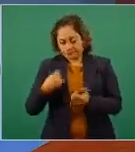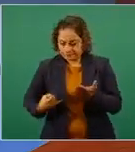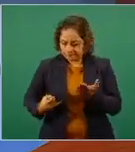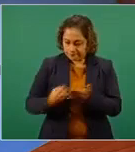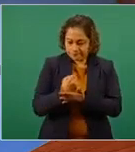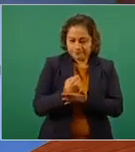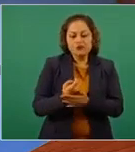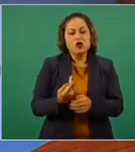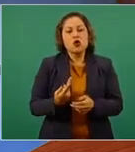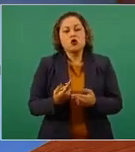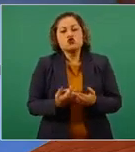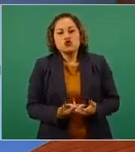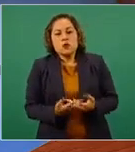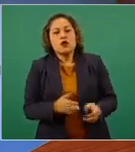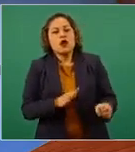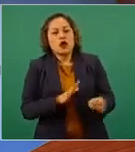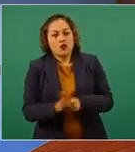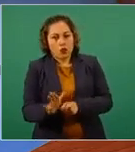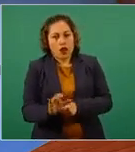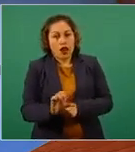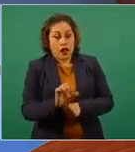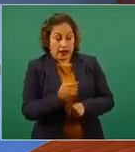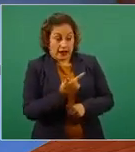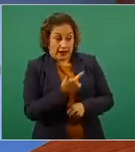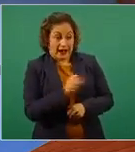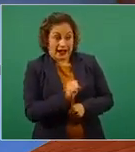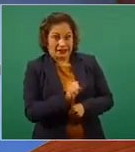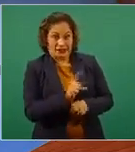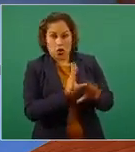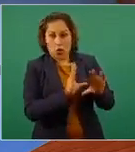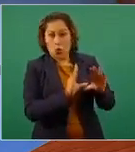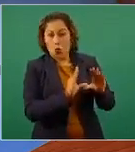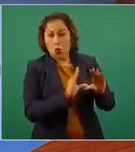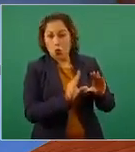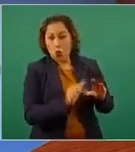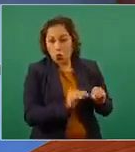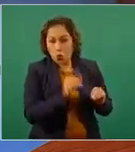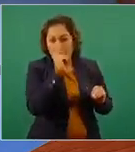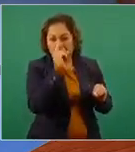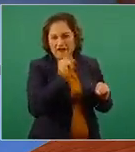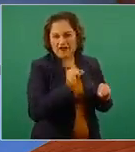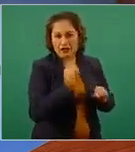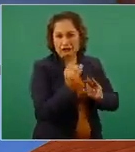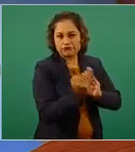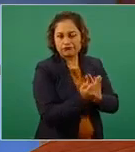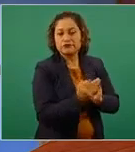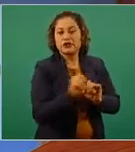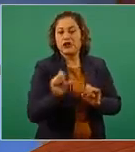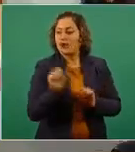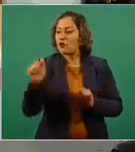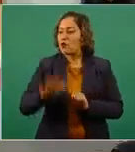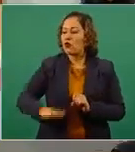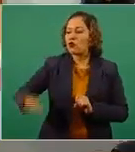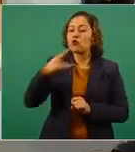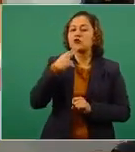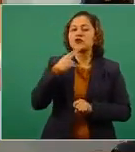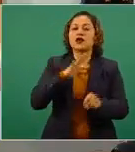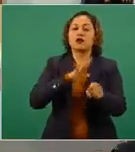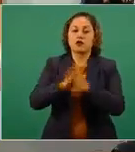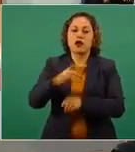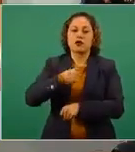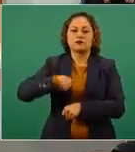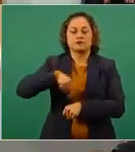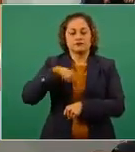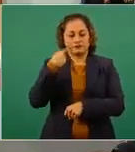de combustibles alternos al gas. Se hizo un plan de sustitución de estas centrales eléctricas a gas por